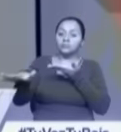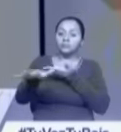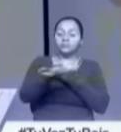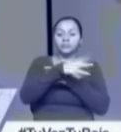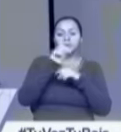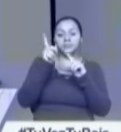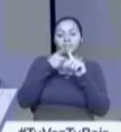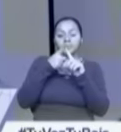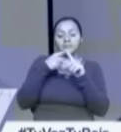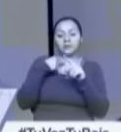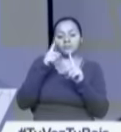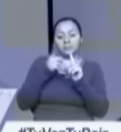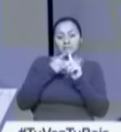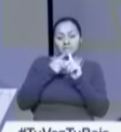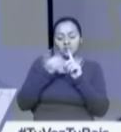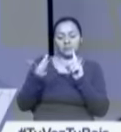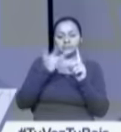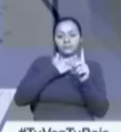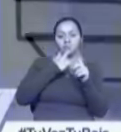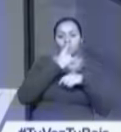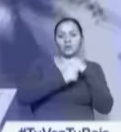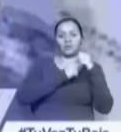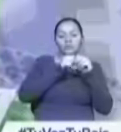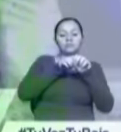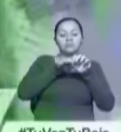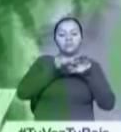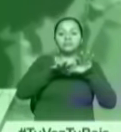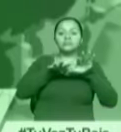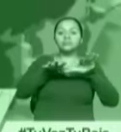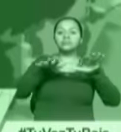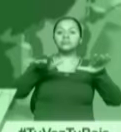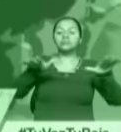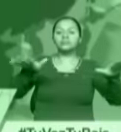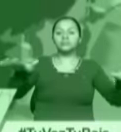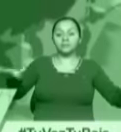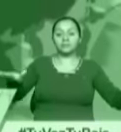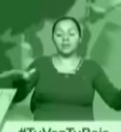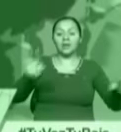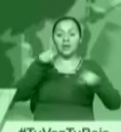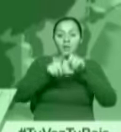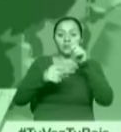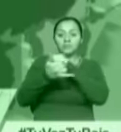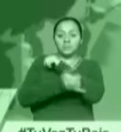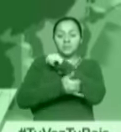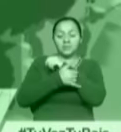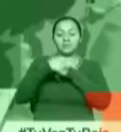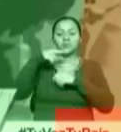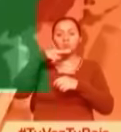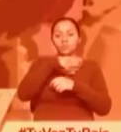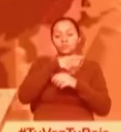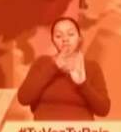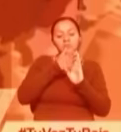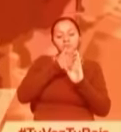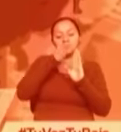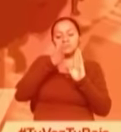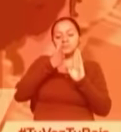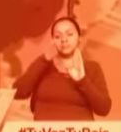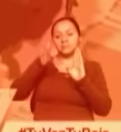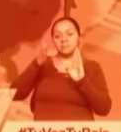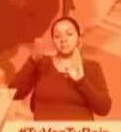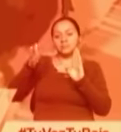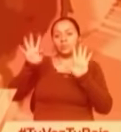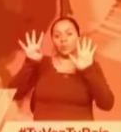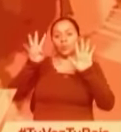primeras en recibir el Año Nuevo. Algunos países celebrarán el Año Nuevo varias veces, como Rusia, que se extiende sobre nueve usos